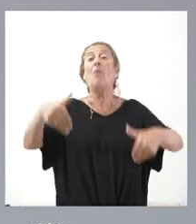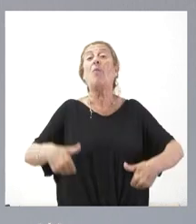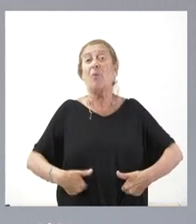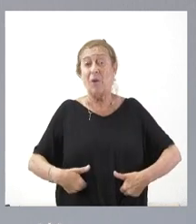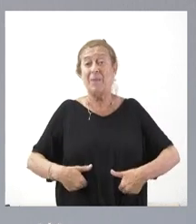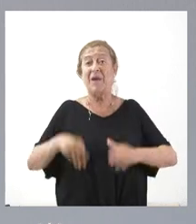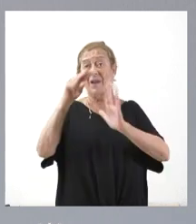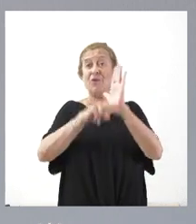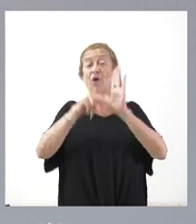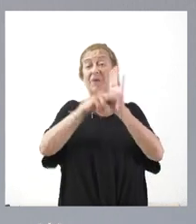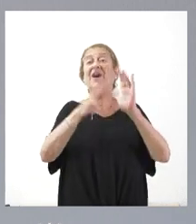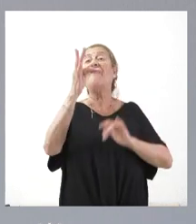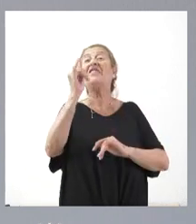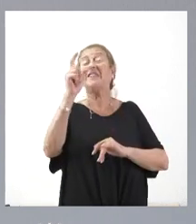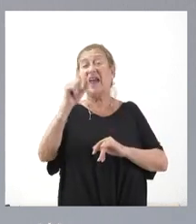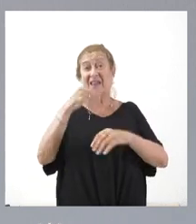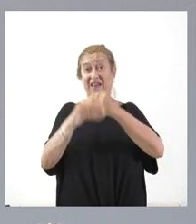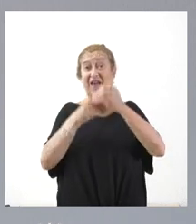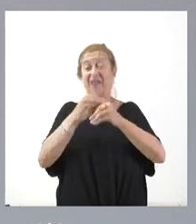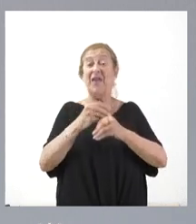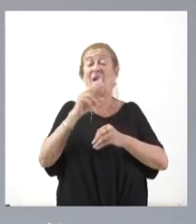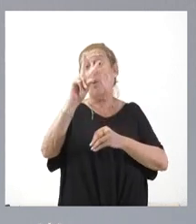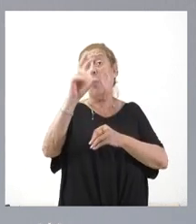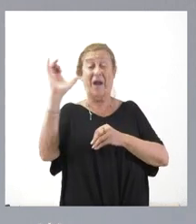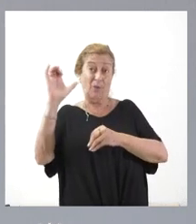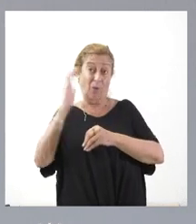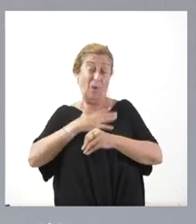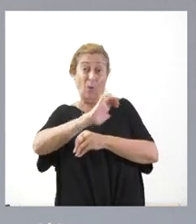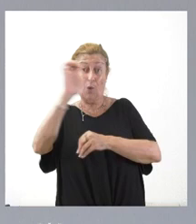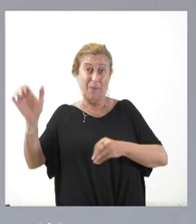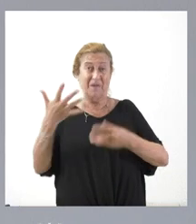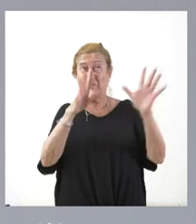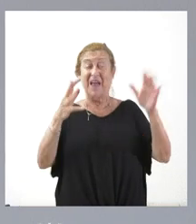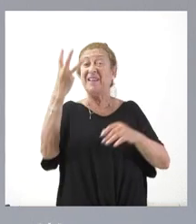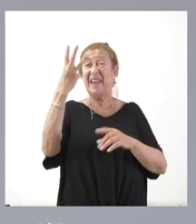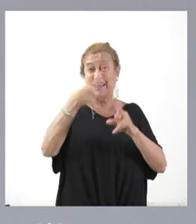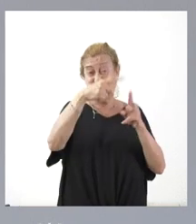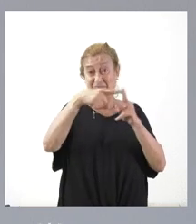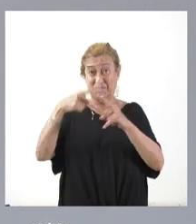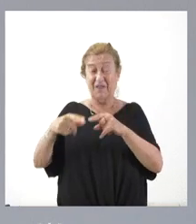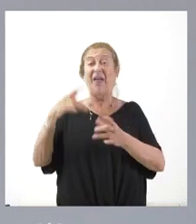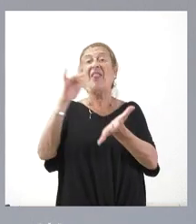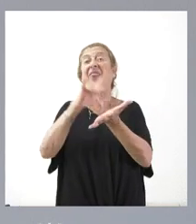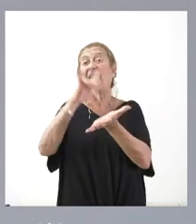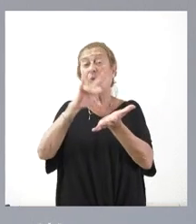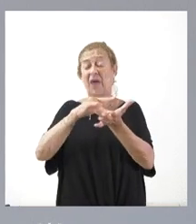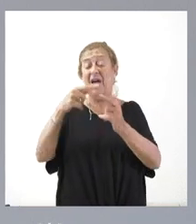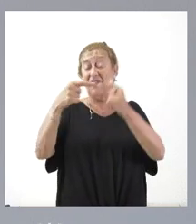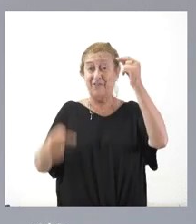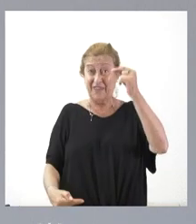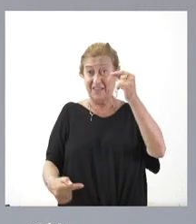reglas fiscales que establece la Unión Europea, que básicamente son en torno a tres variables, deuda, déficit